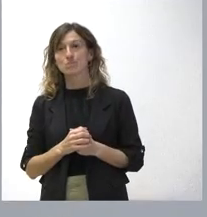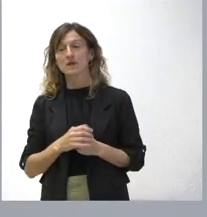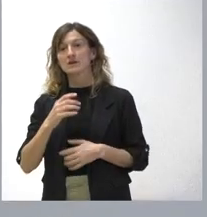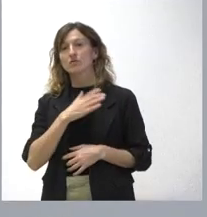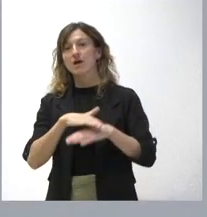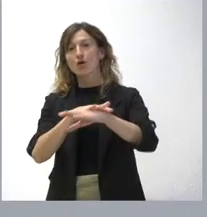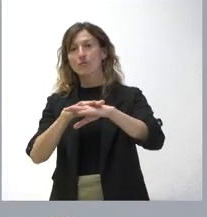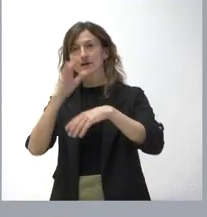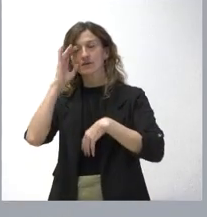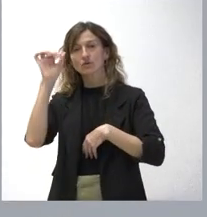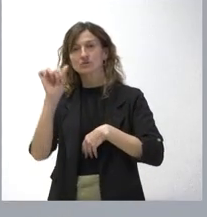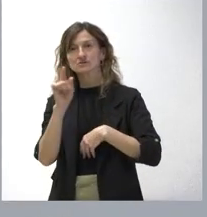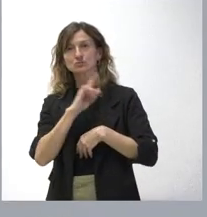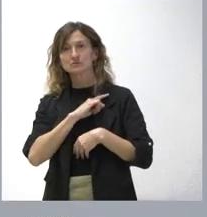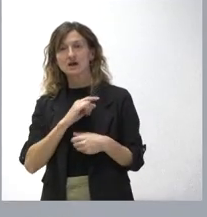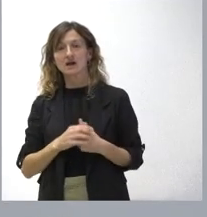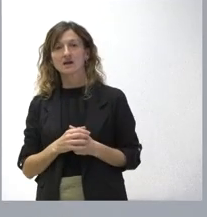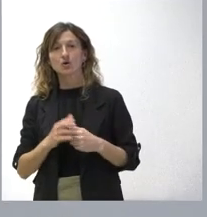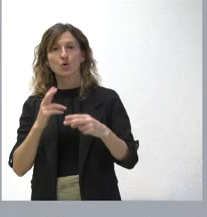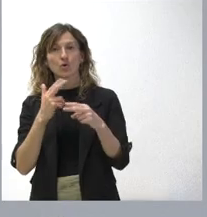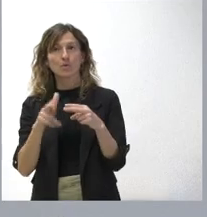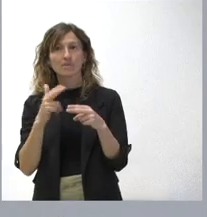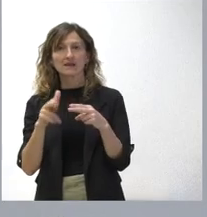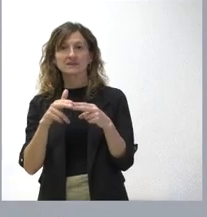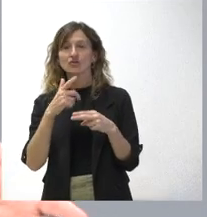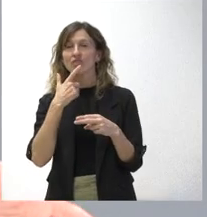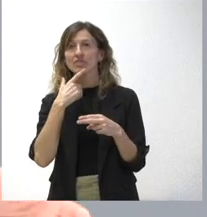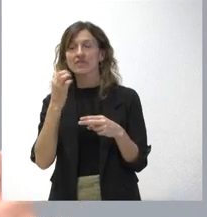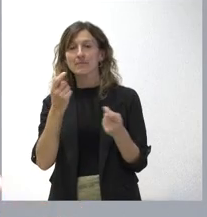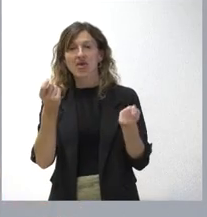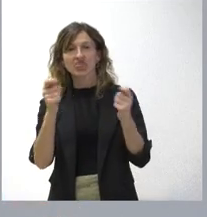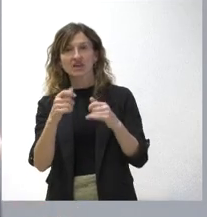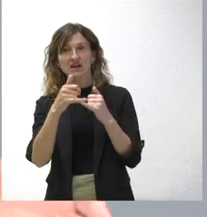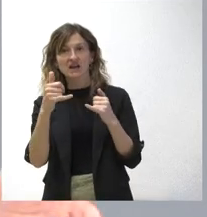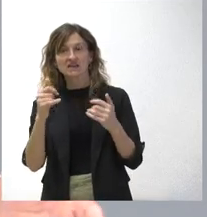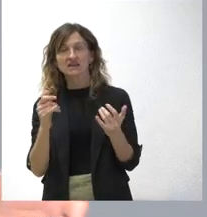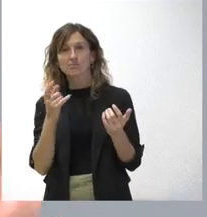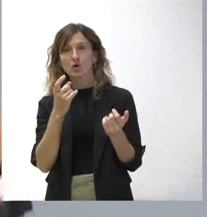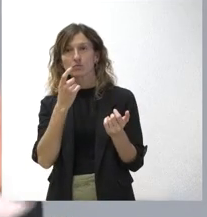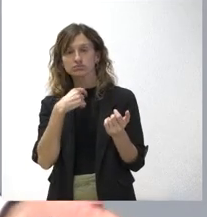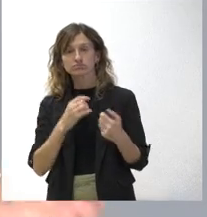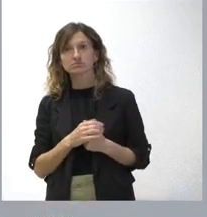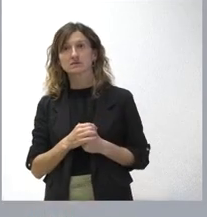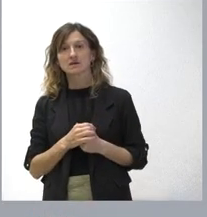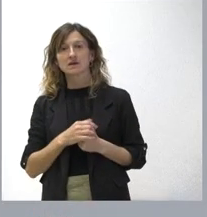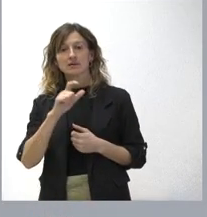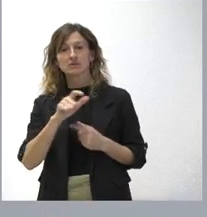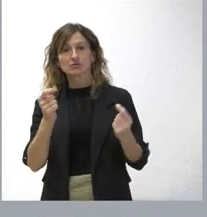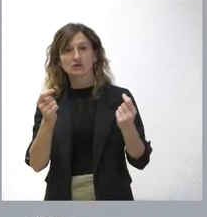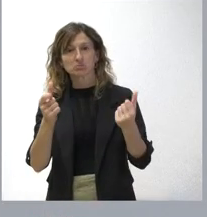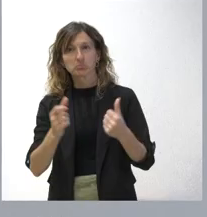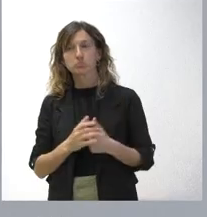a algunos aspectos o a determinados partidos que dicen que hay que cerrar líneas porque son deficitarias y hay pocas personas